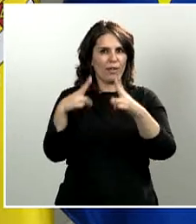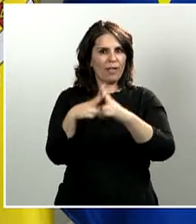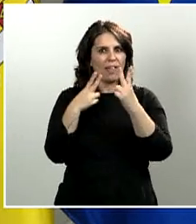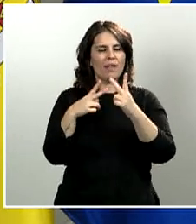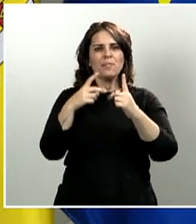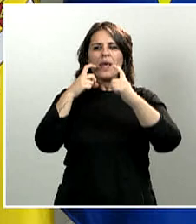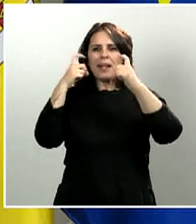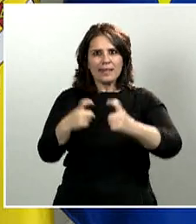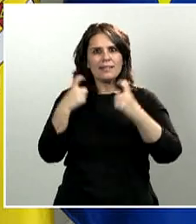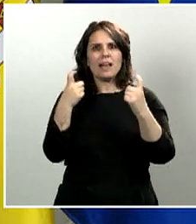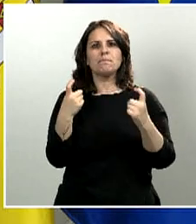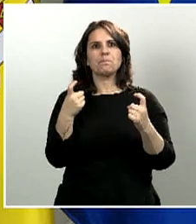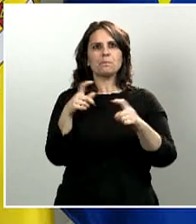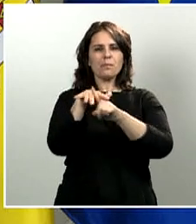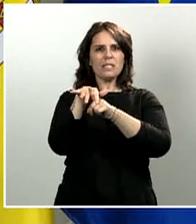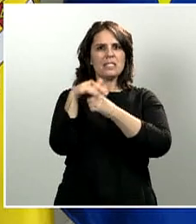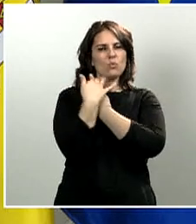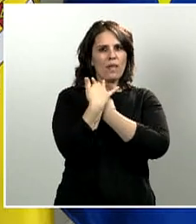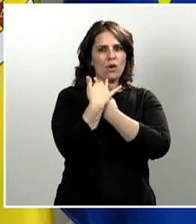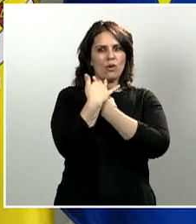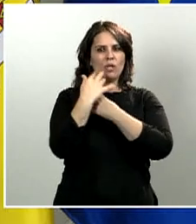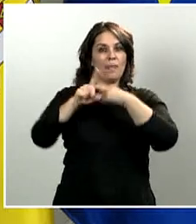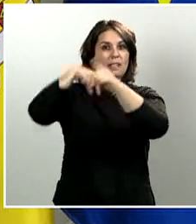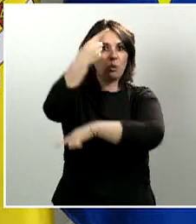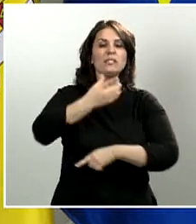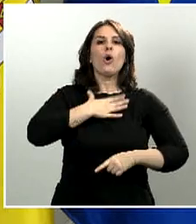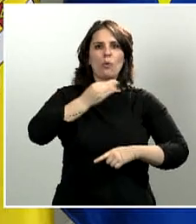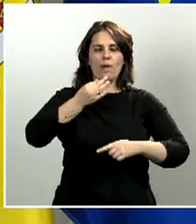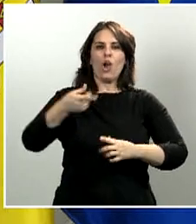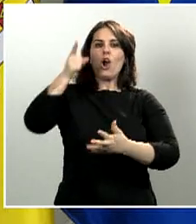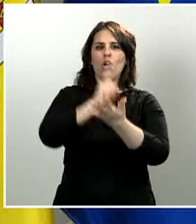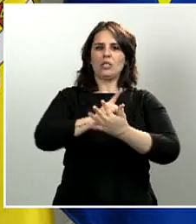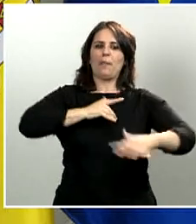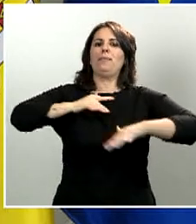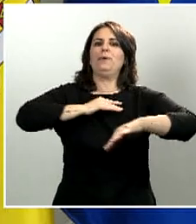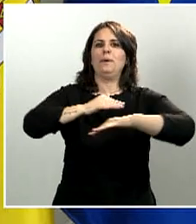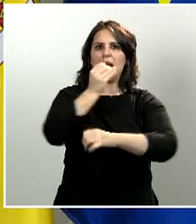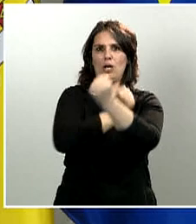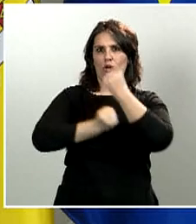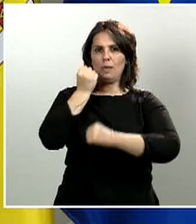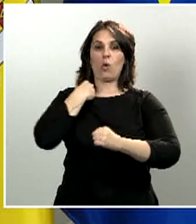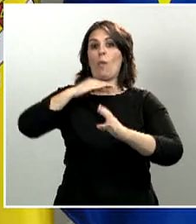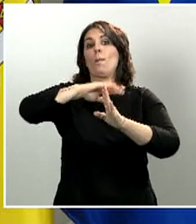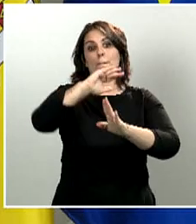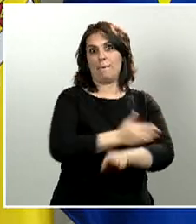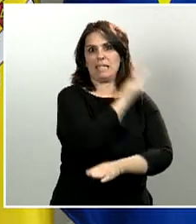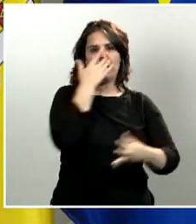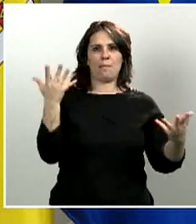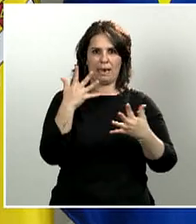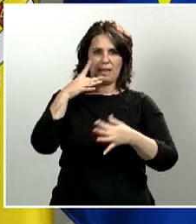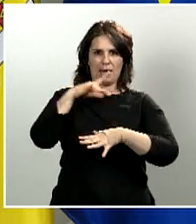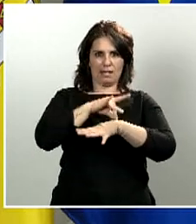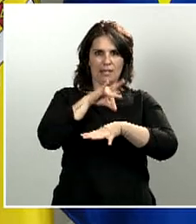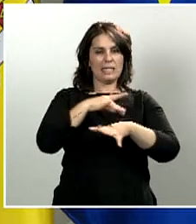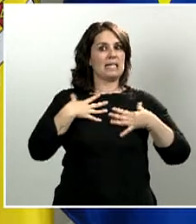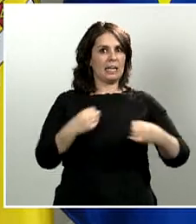situación que permita la reactivación económica una vez que dejemos atrás la emergencia sanitaria. En este contexto, hoy se aprueba un nuevo